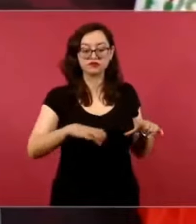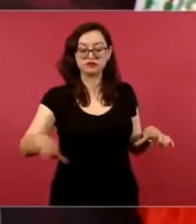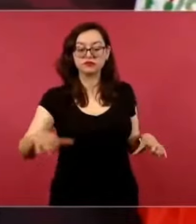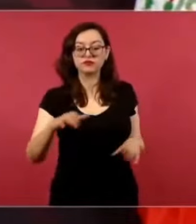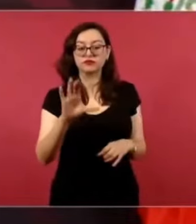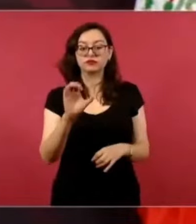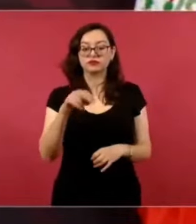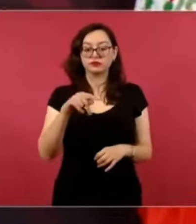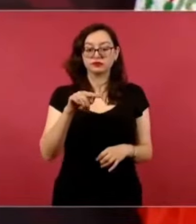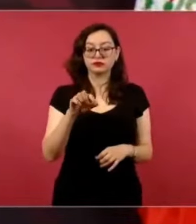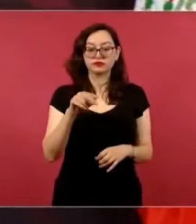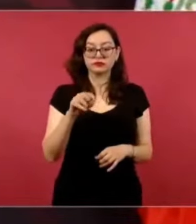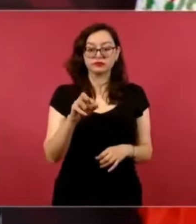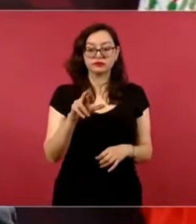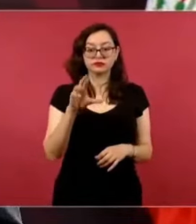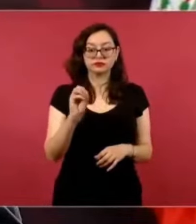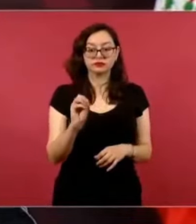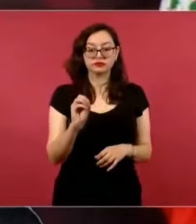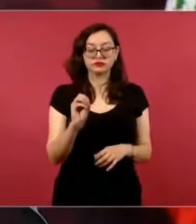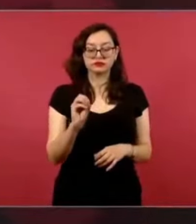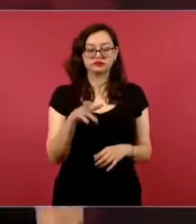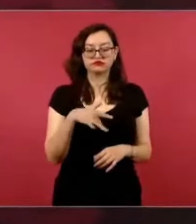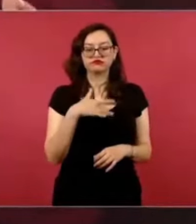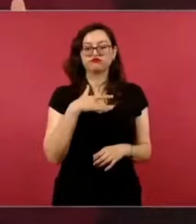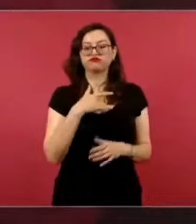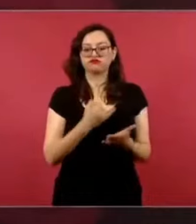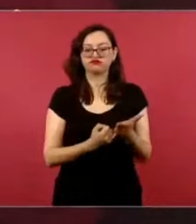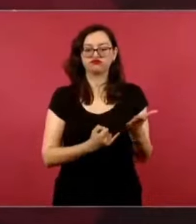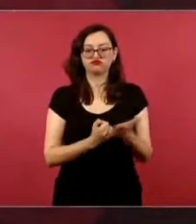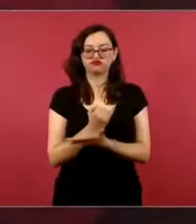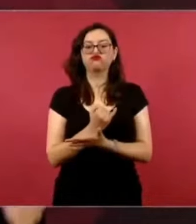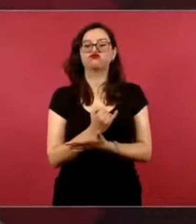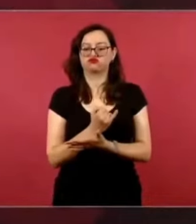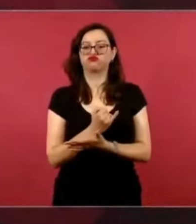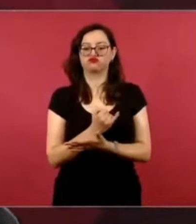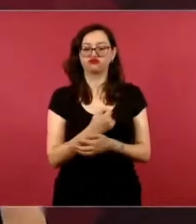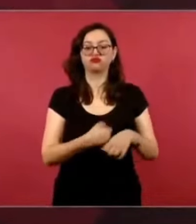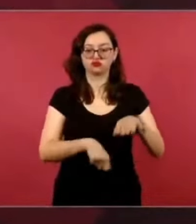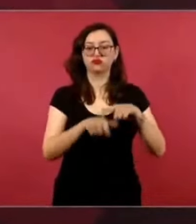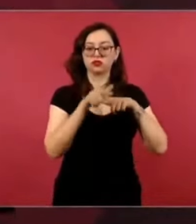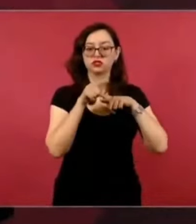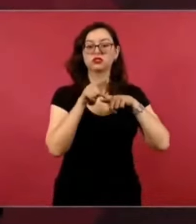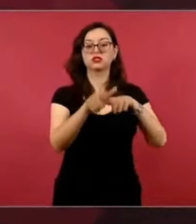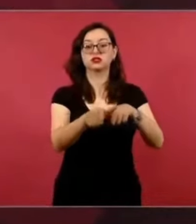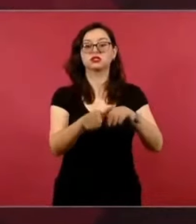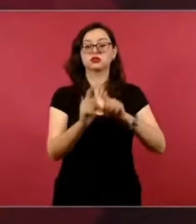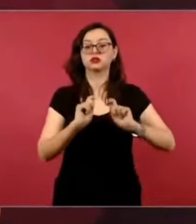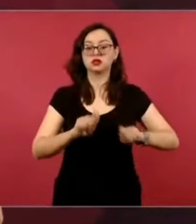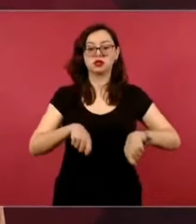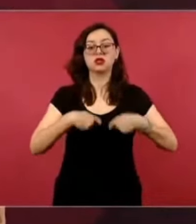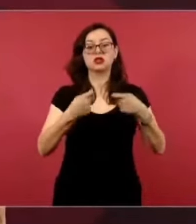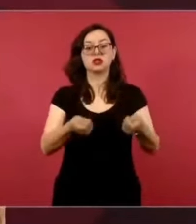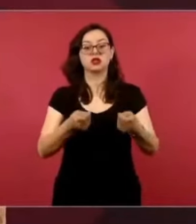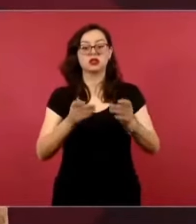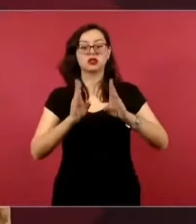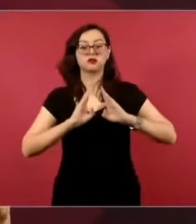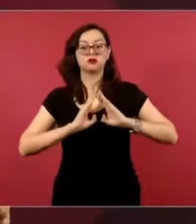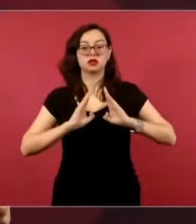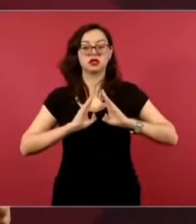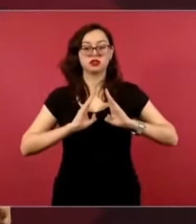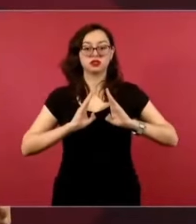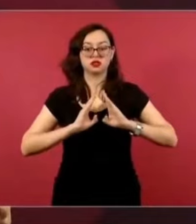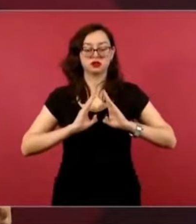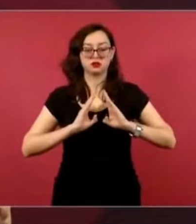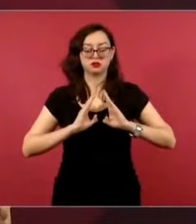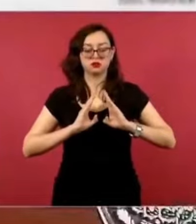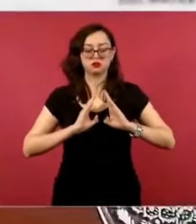decidimos continuar con los ingenieros militares y va a ser una